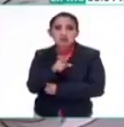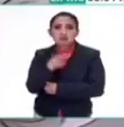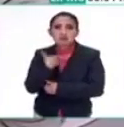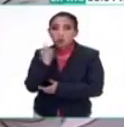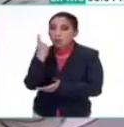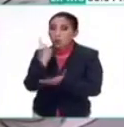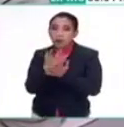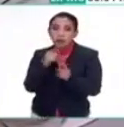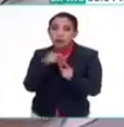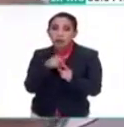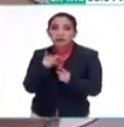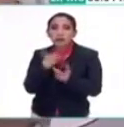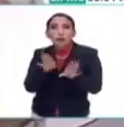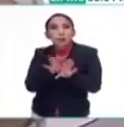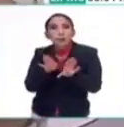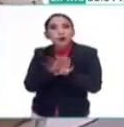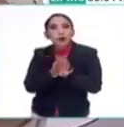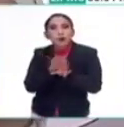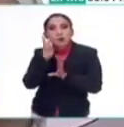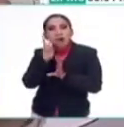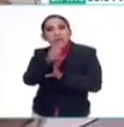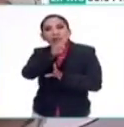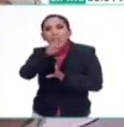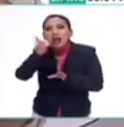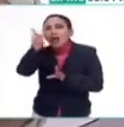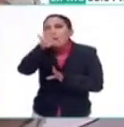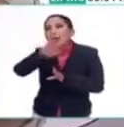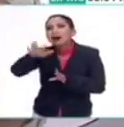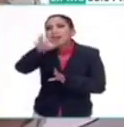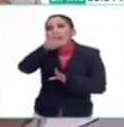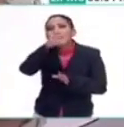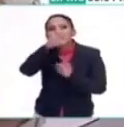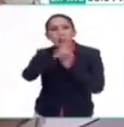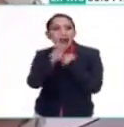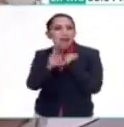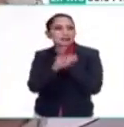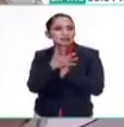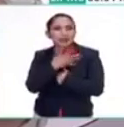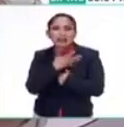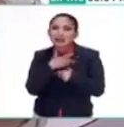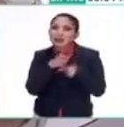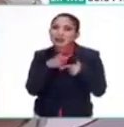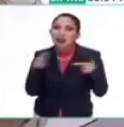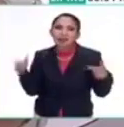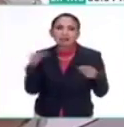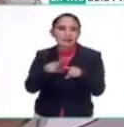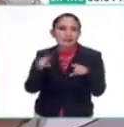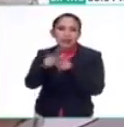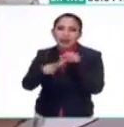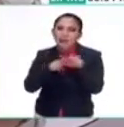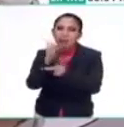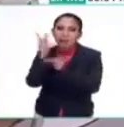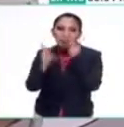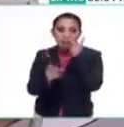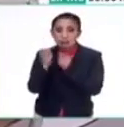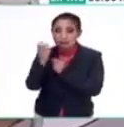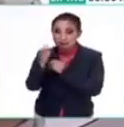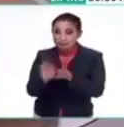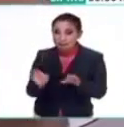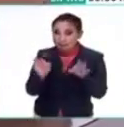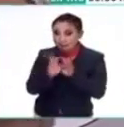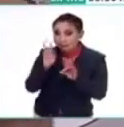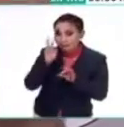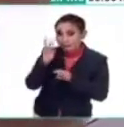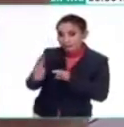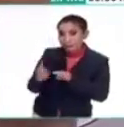excepcional es cómo pasamos viendo los paisajes de nuestro país que tiene esta gran biodiversidad. Y aquí es lo interesante ver